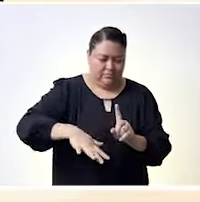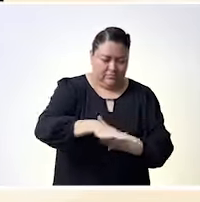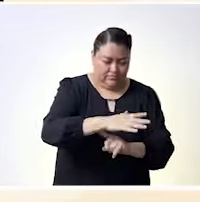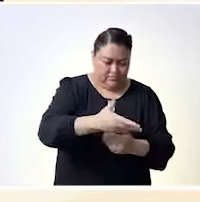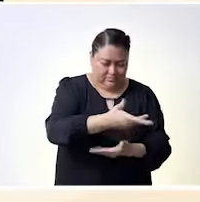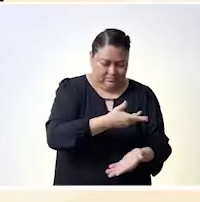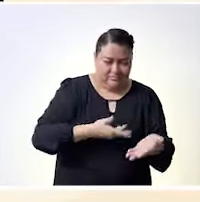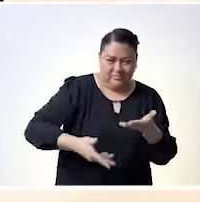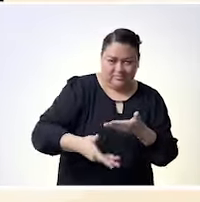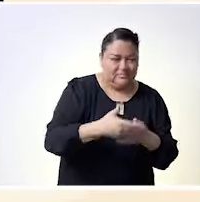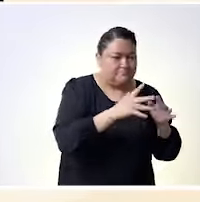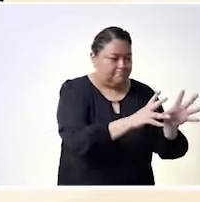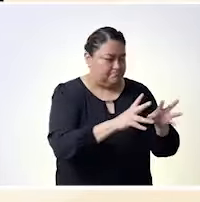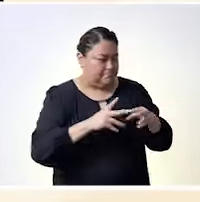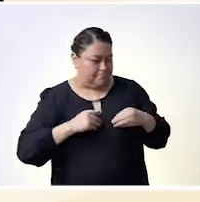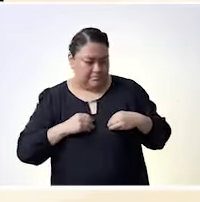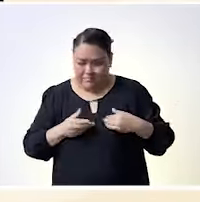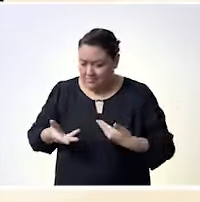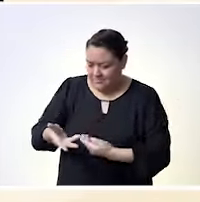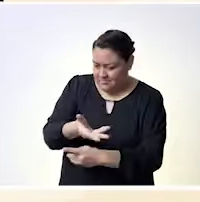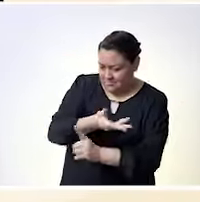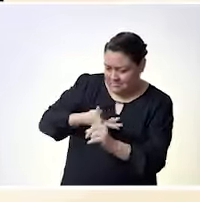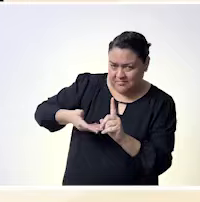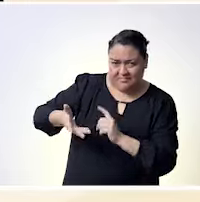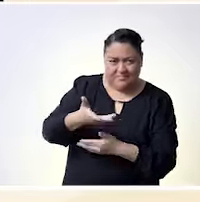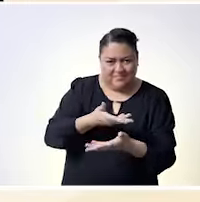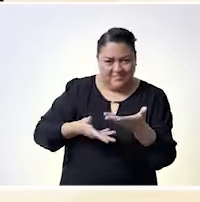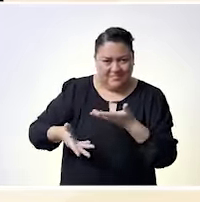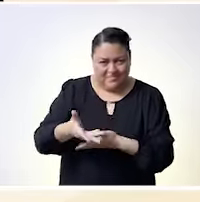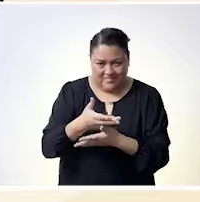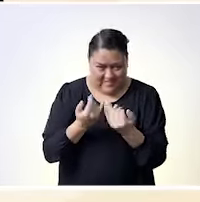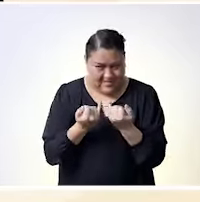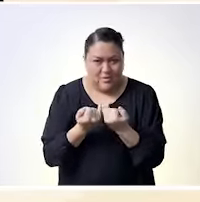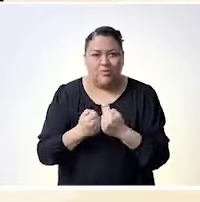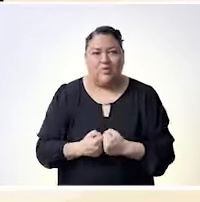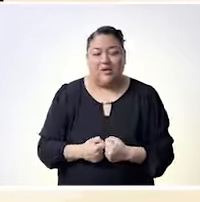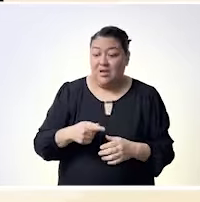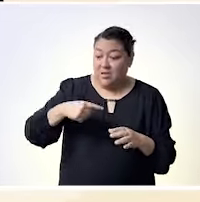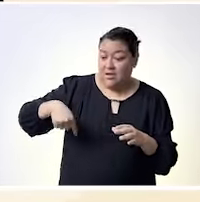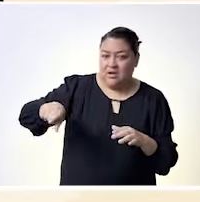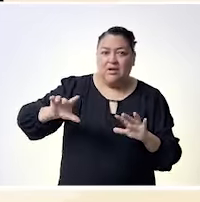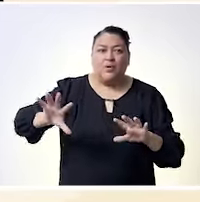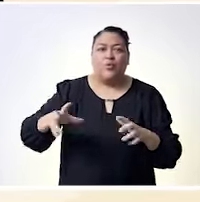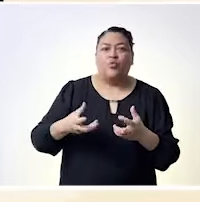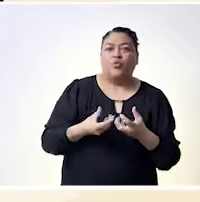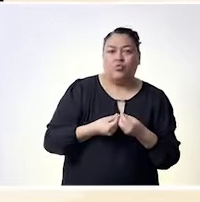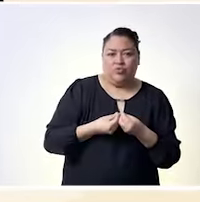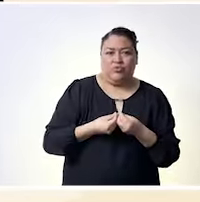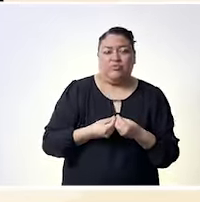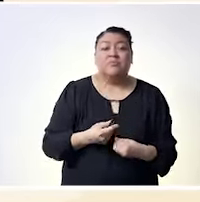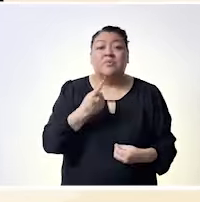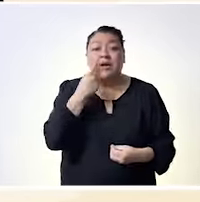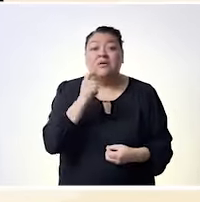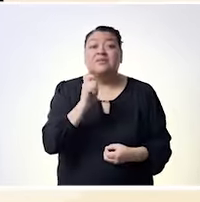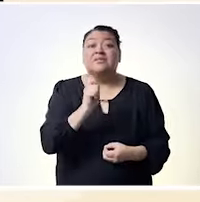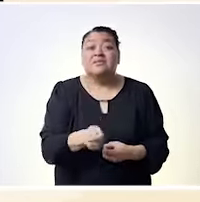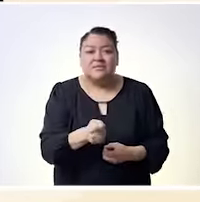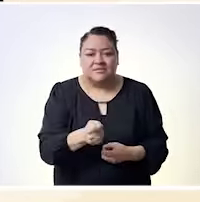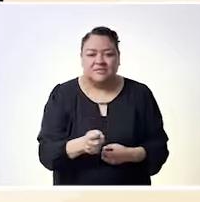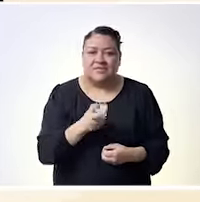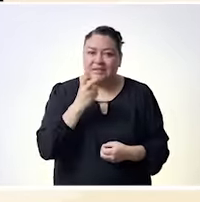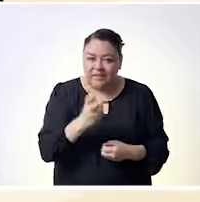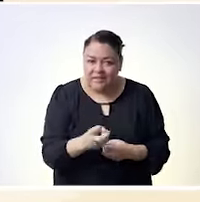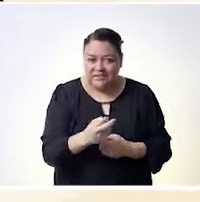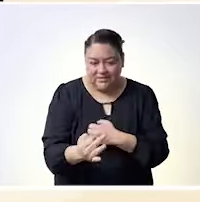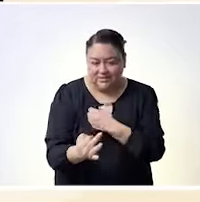hablemos de esta igualdad hablemos del género y de todas las situaciones y experiencias que vivimos además somos una